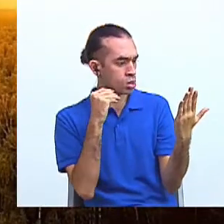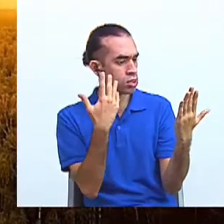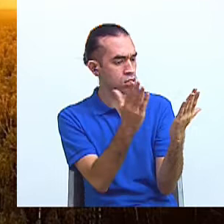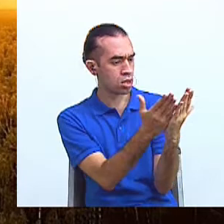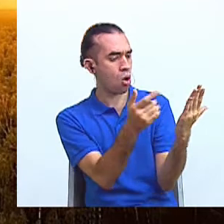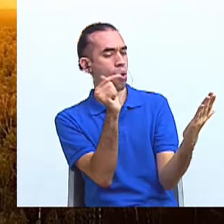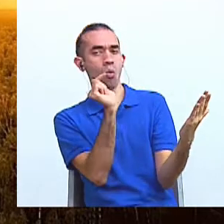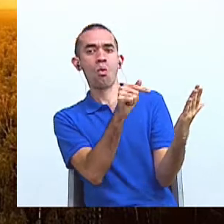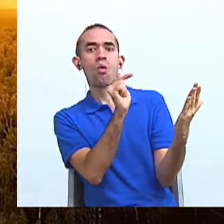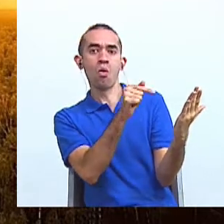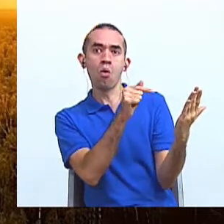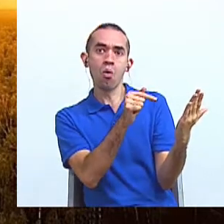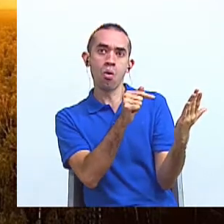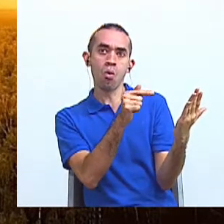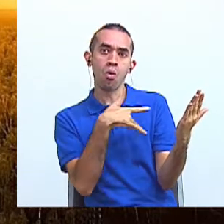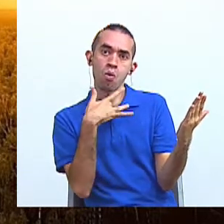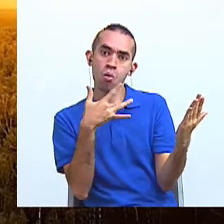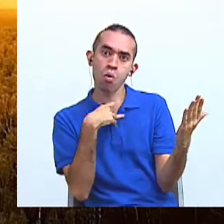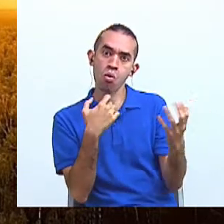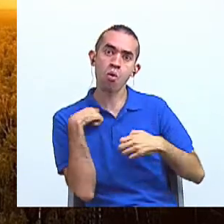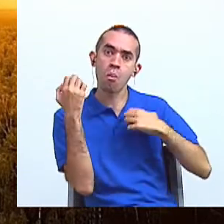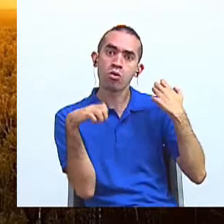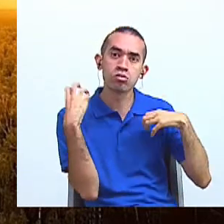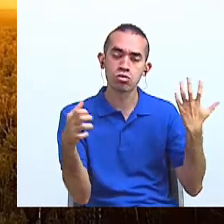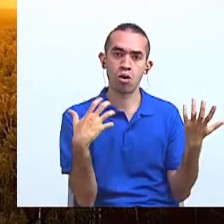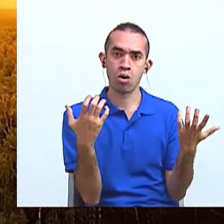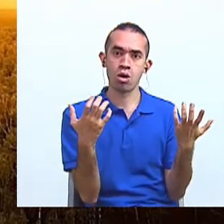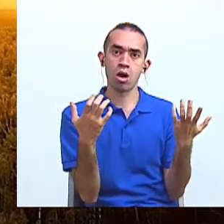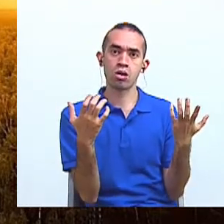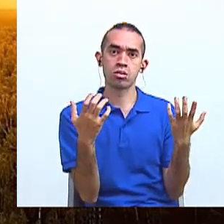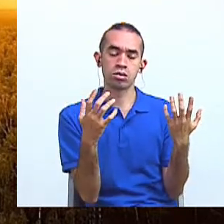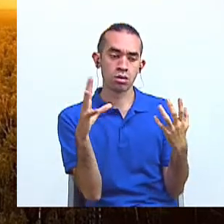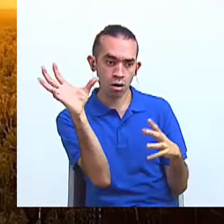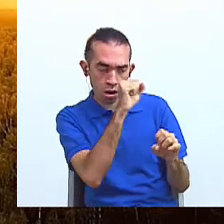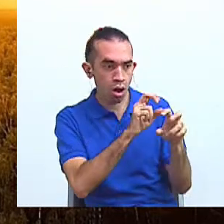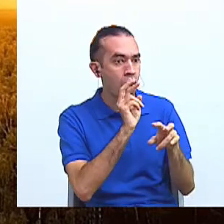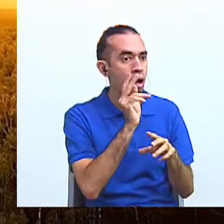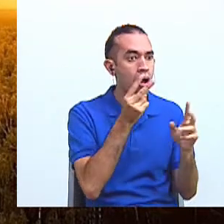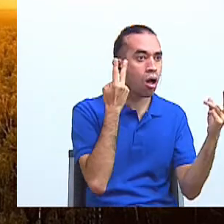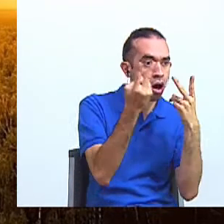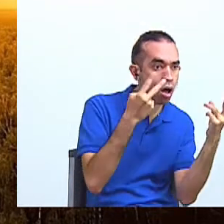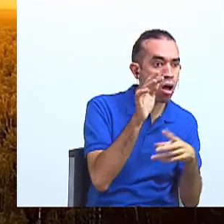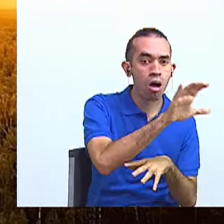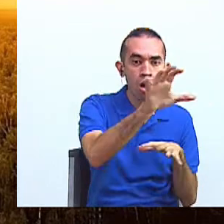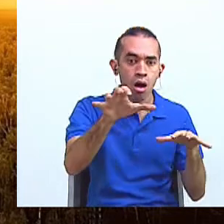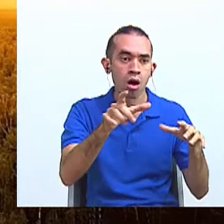Un libro nos hace sentir emociones, descubrir lugares y personajes.